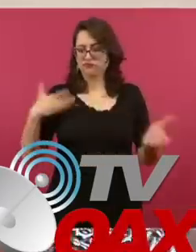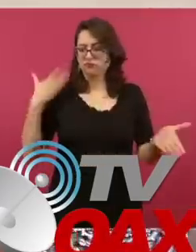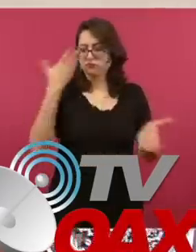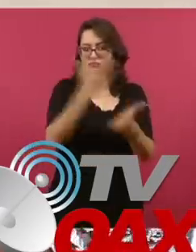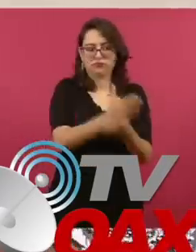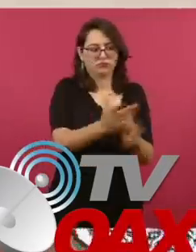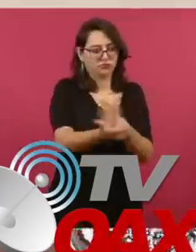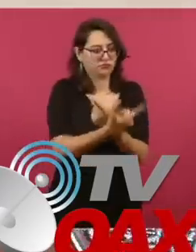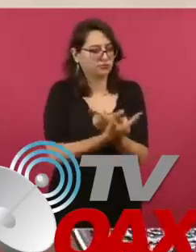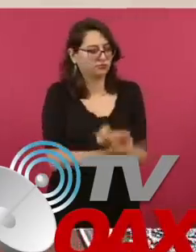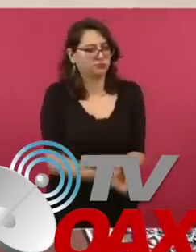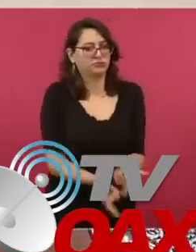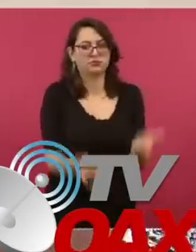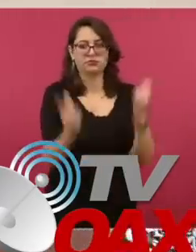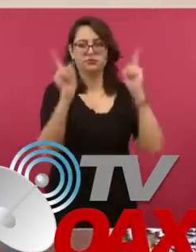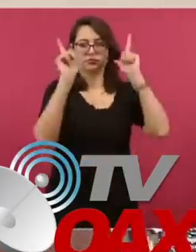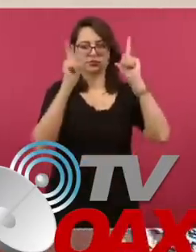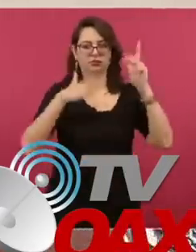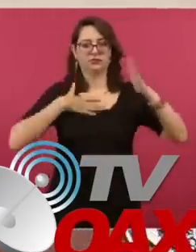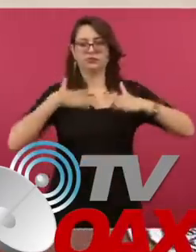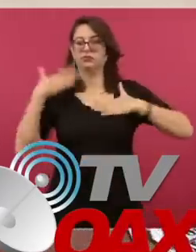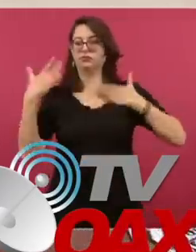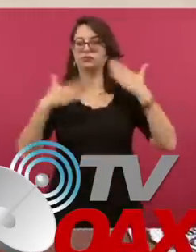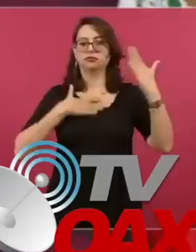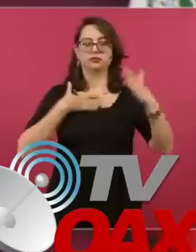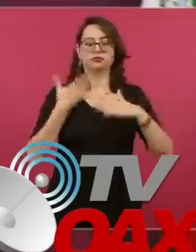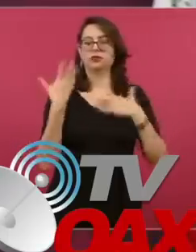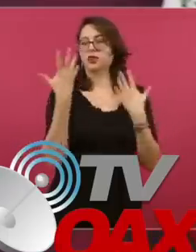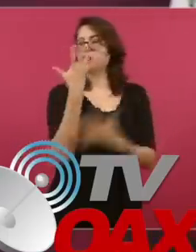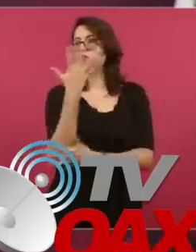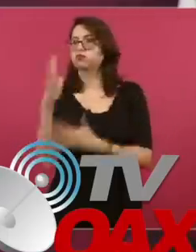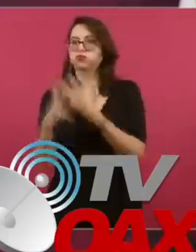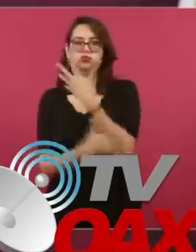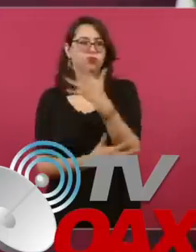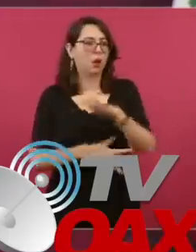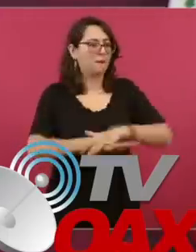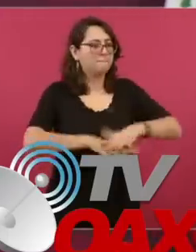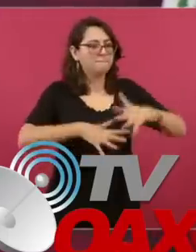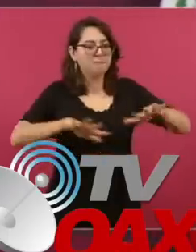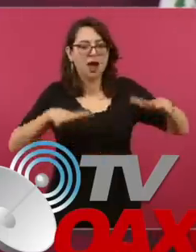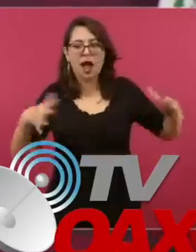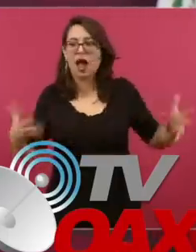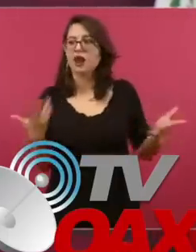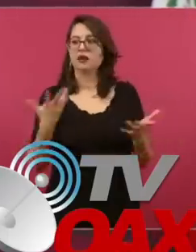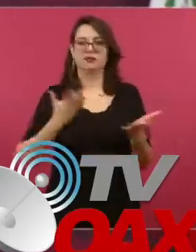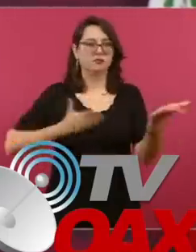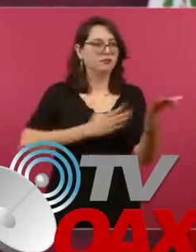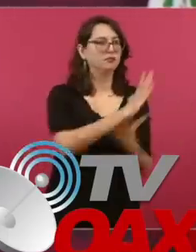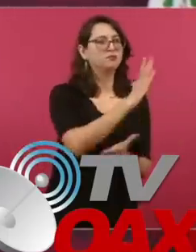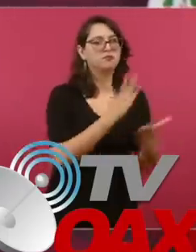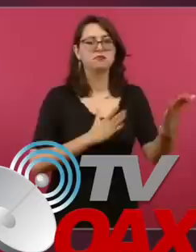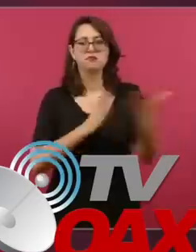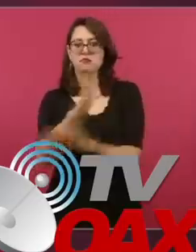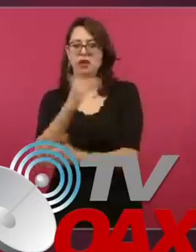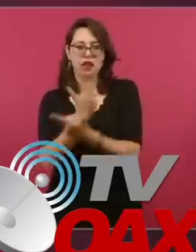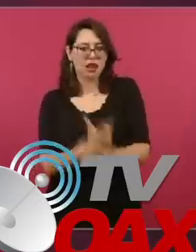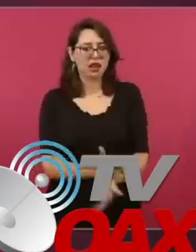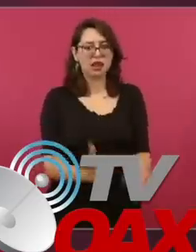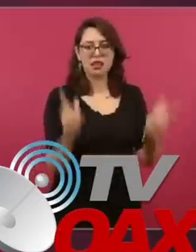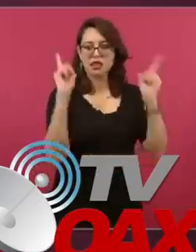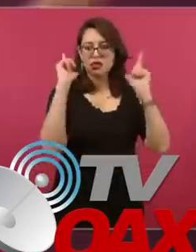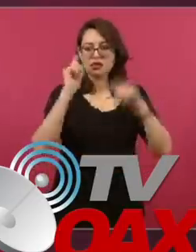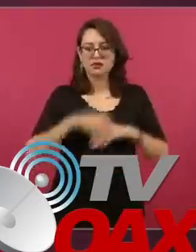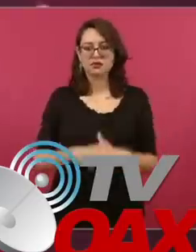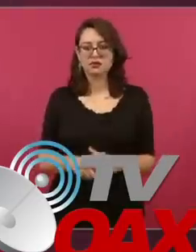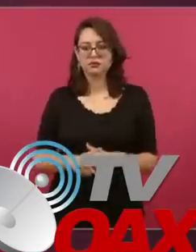disfrutar de la naturaleza Y pueda ir a la playa Que